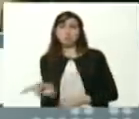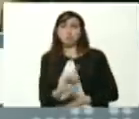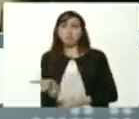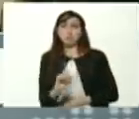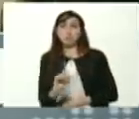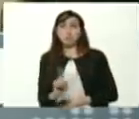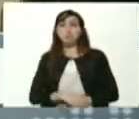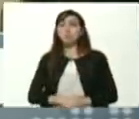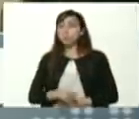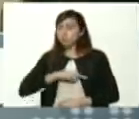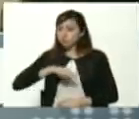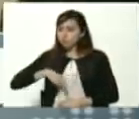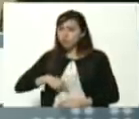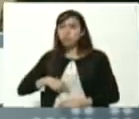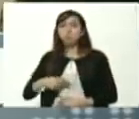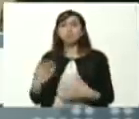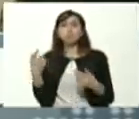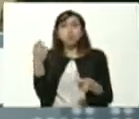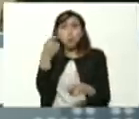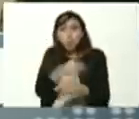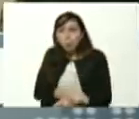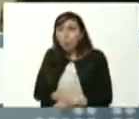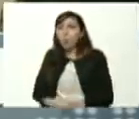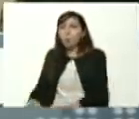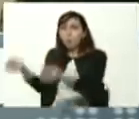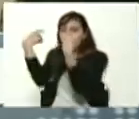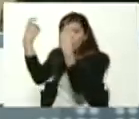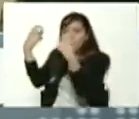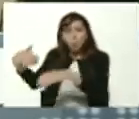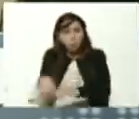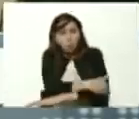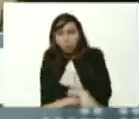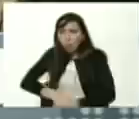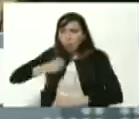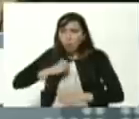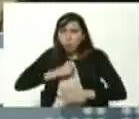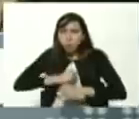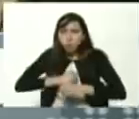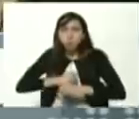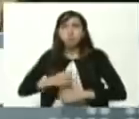nosotros venimos mira forjados de la calle de la lucha